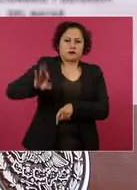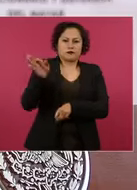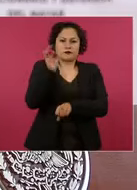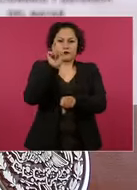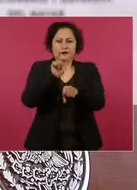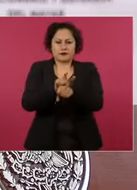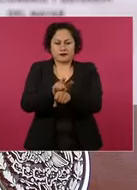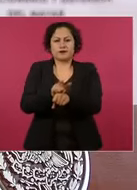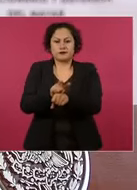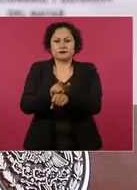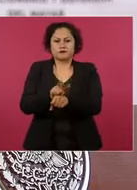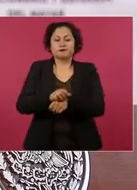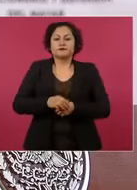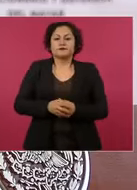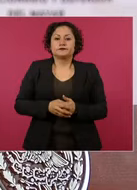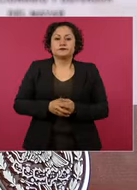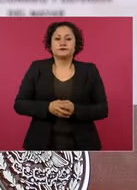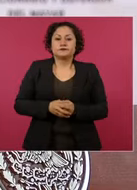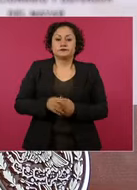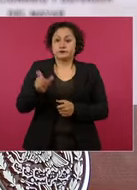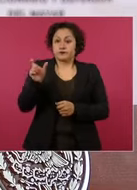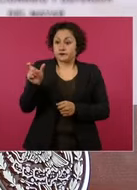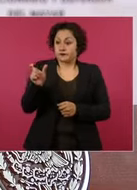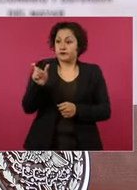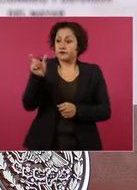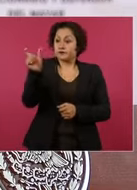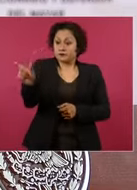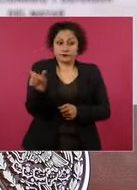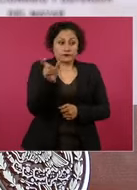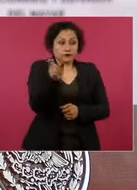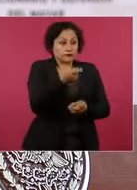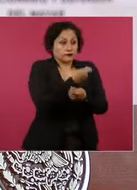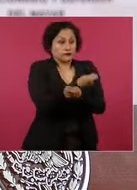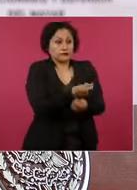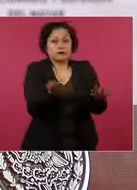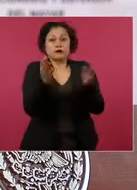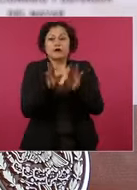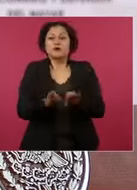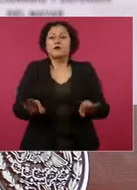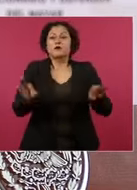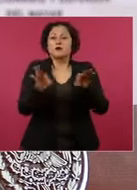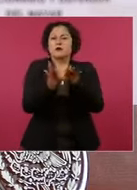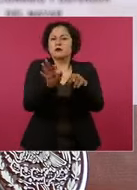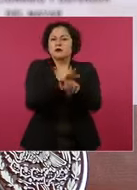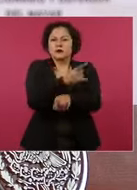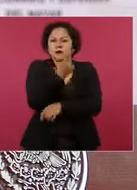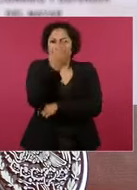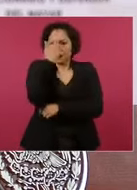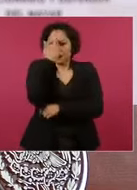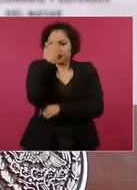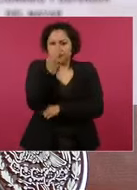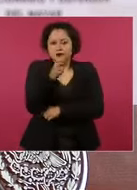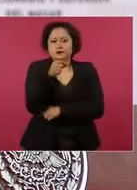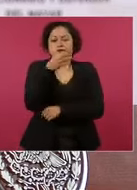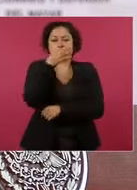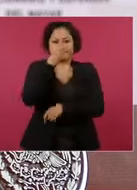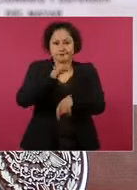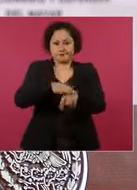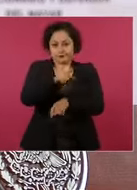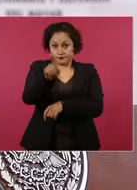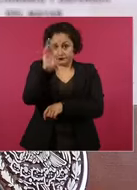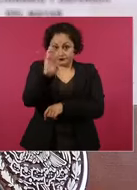de credencialización? Hay que recordar que en el esquema del Seguro Popular,